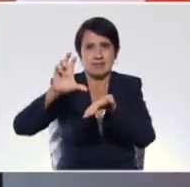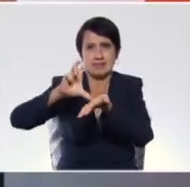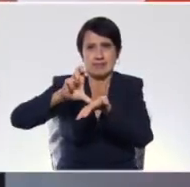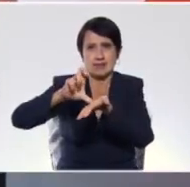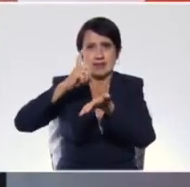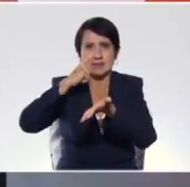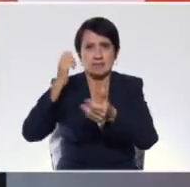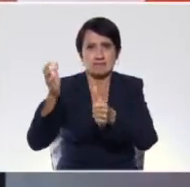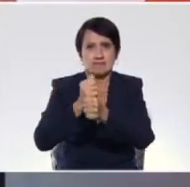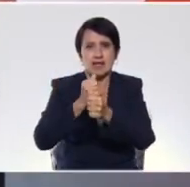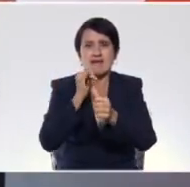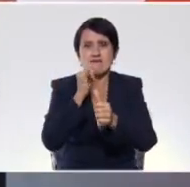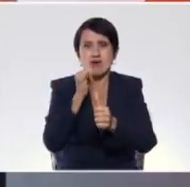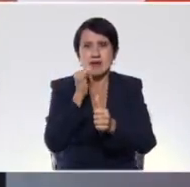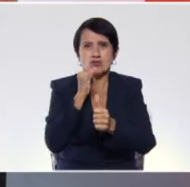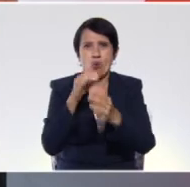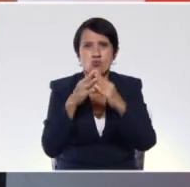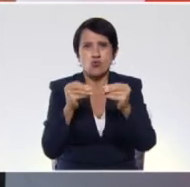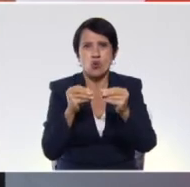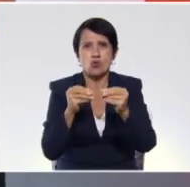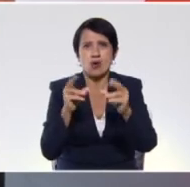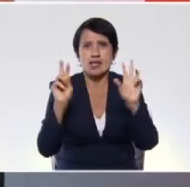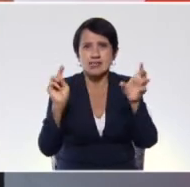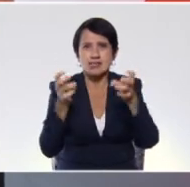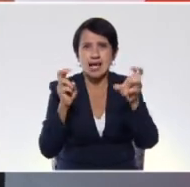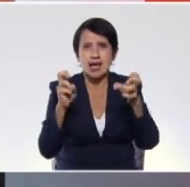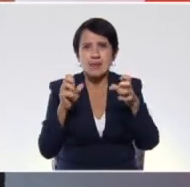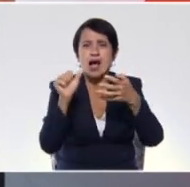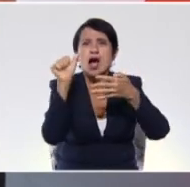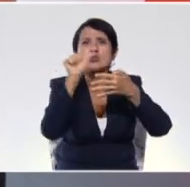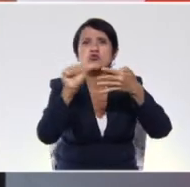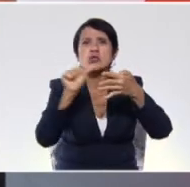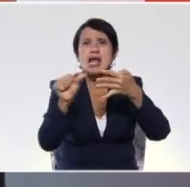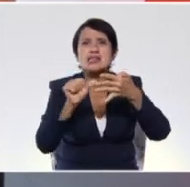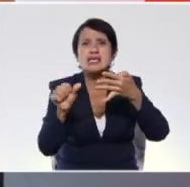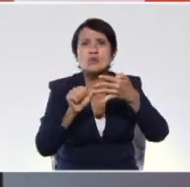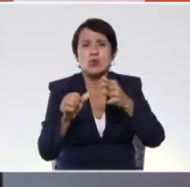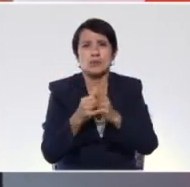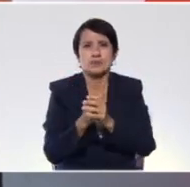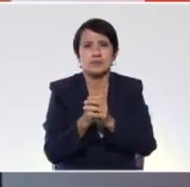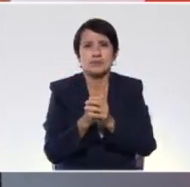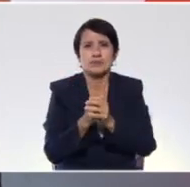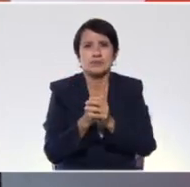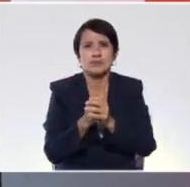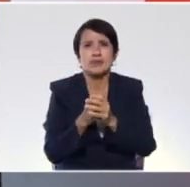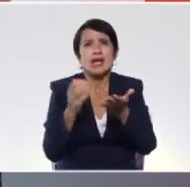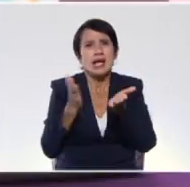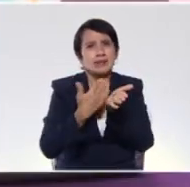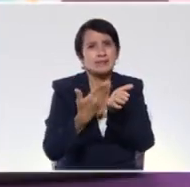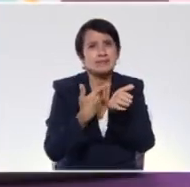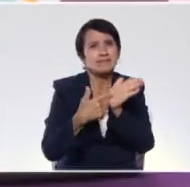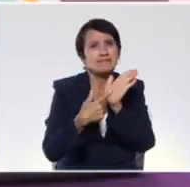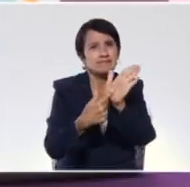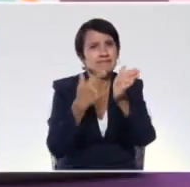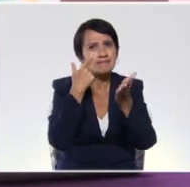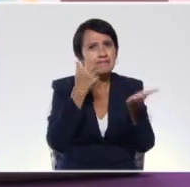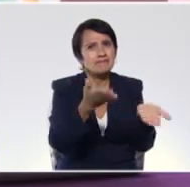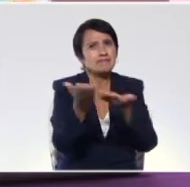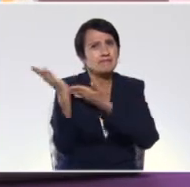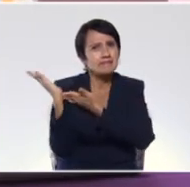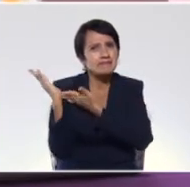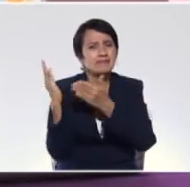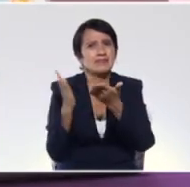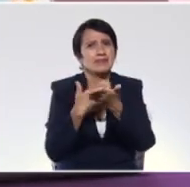información relacionada con este tema que es el sustantivo. Por supuesto, acá tenemos nuestro libro de la colección Bicentenario